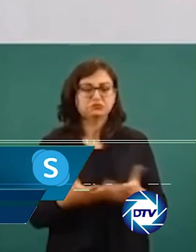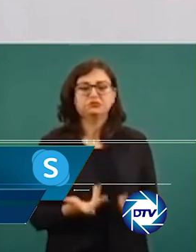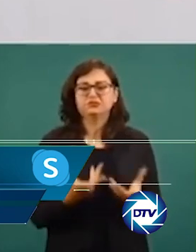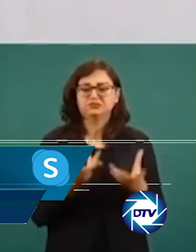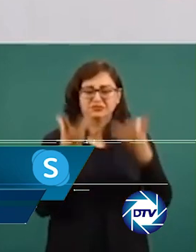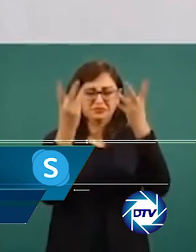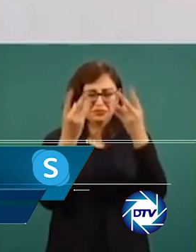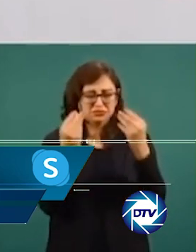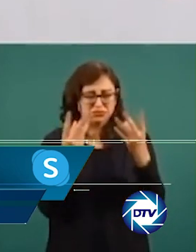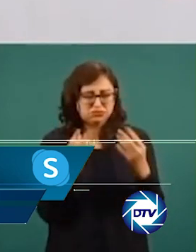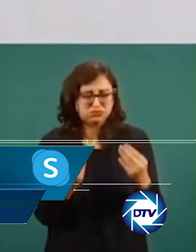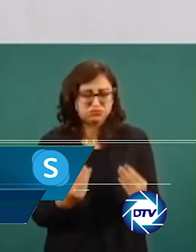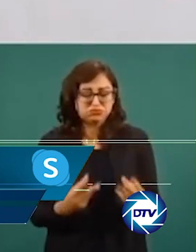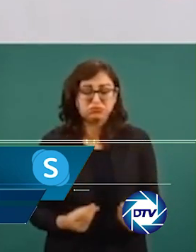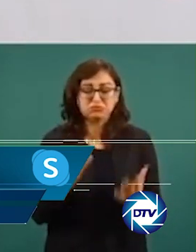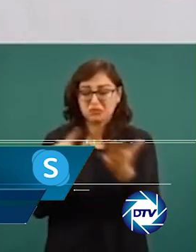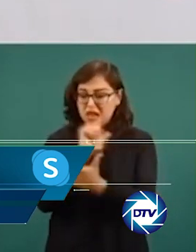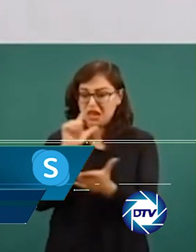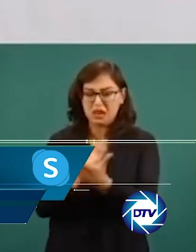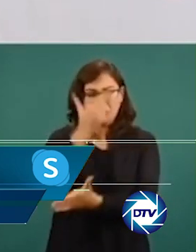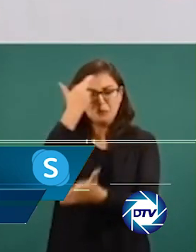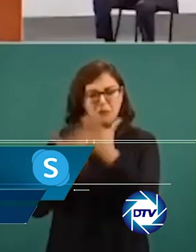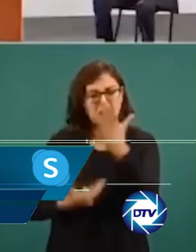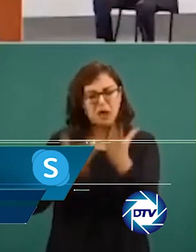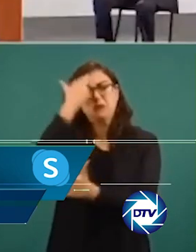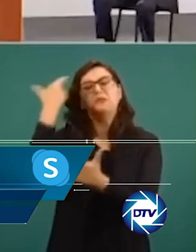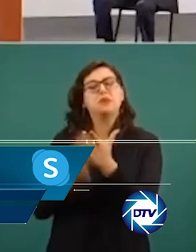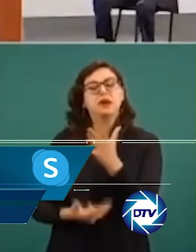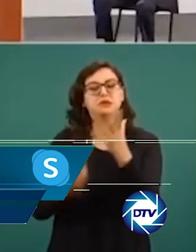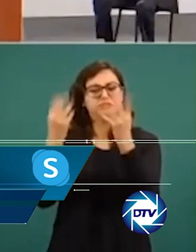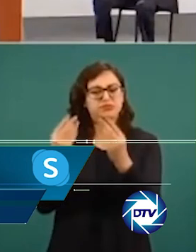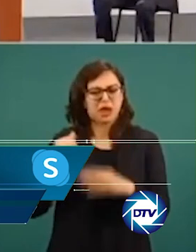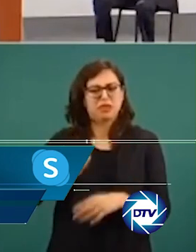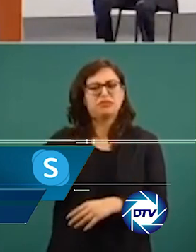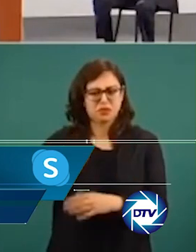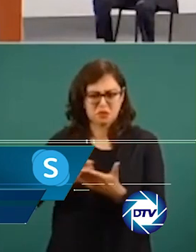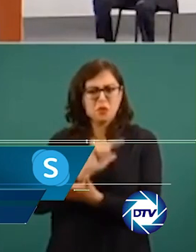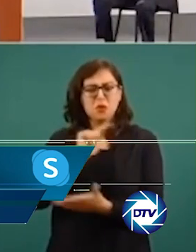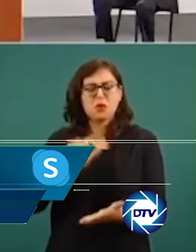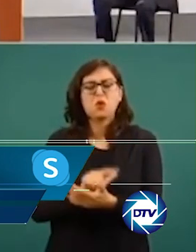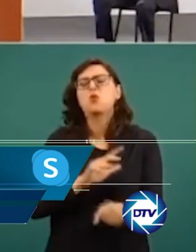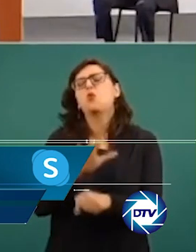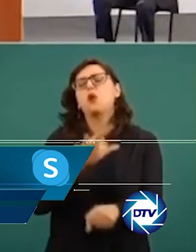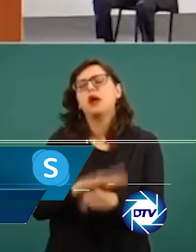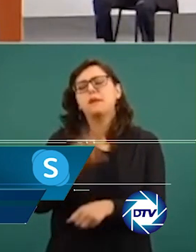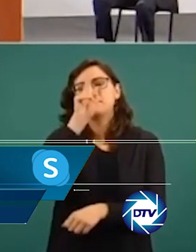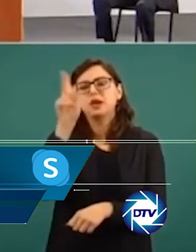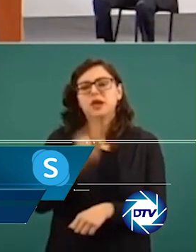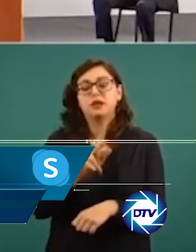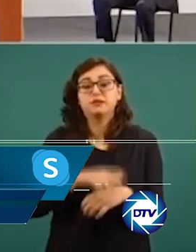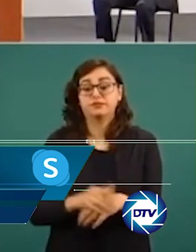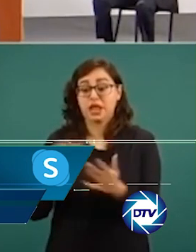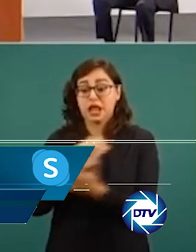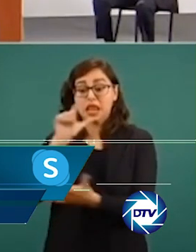de cuya participación se deshizo hace un año casi, sin perder ni un euro de lo invertido.